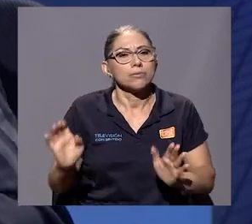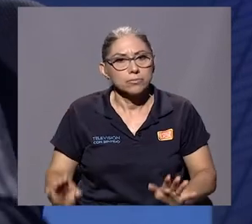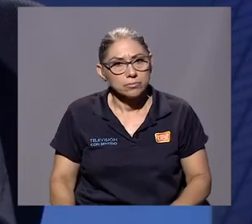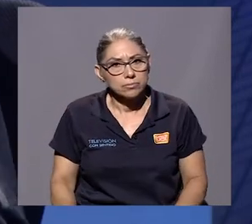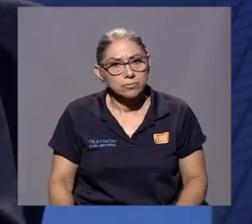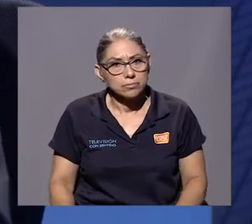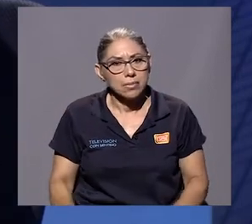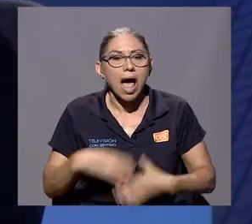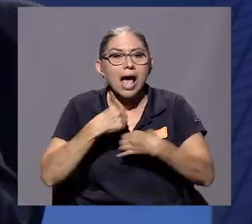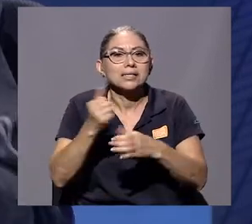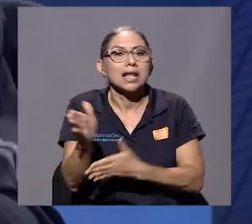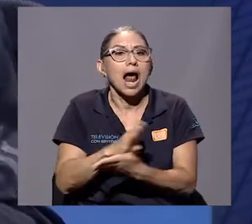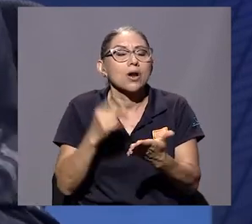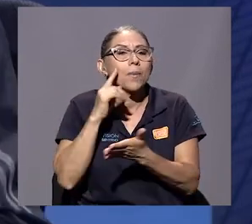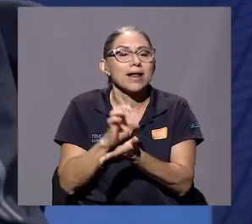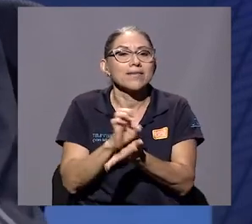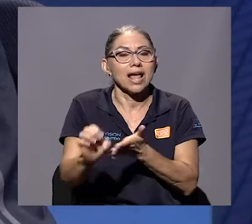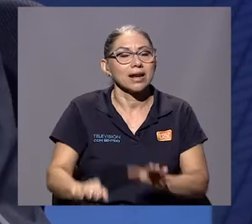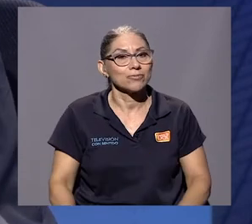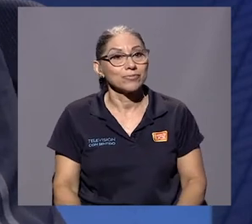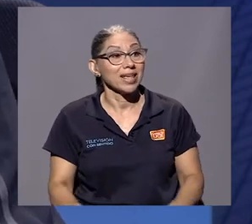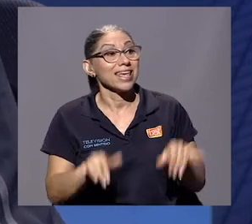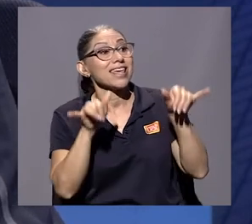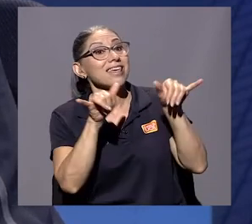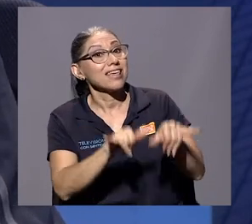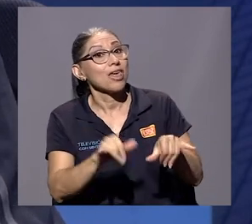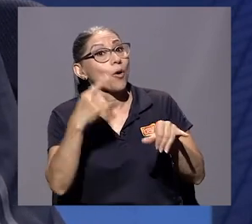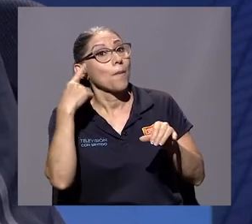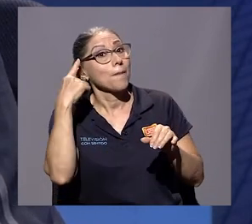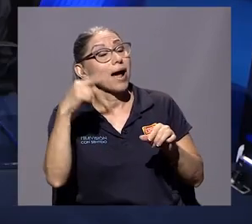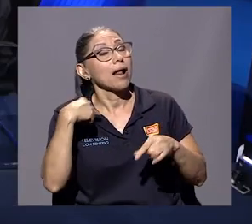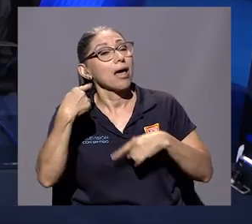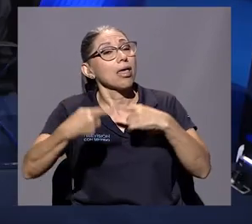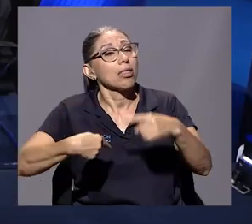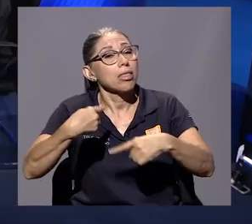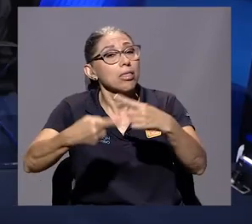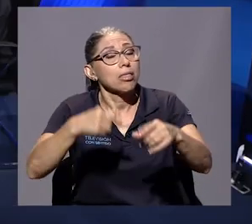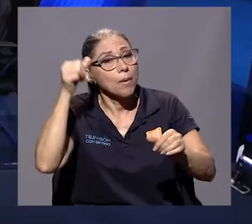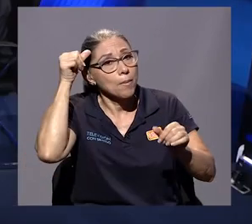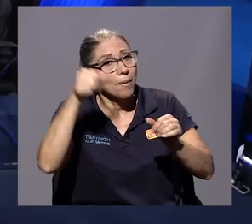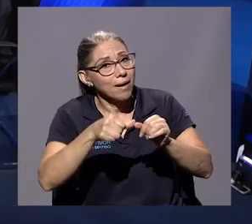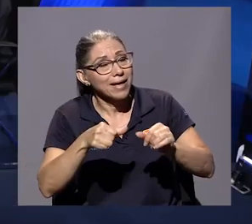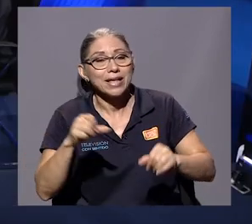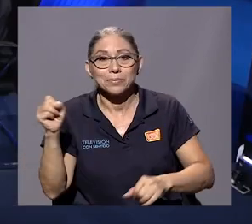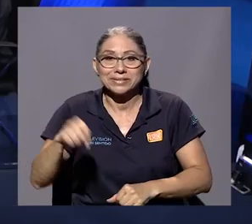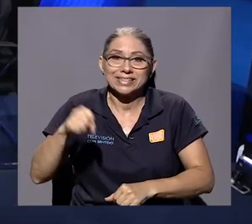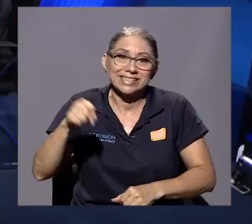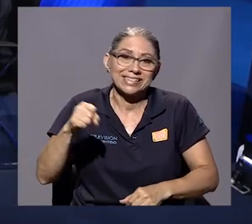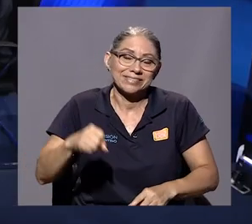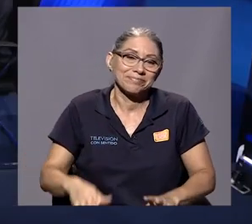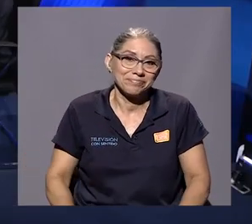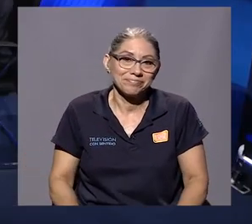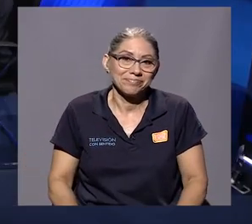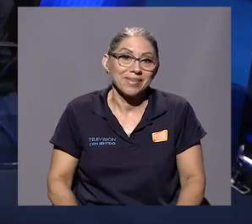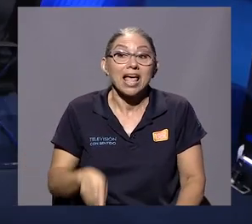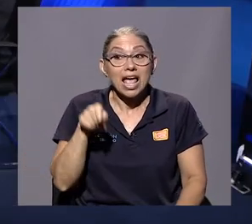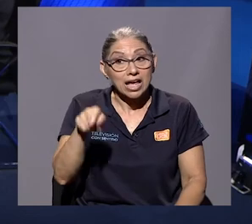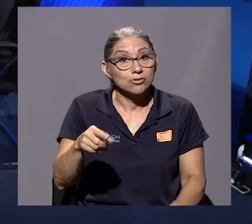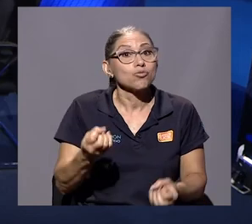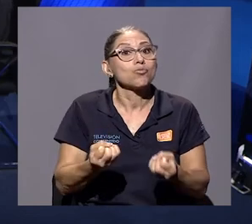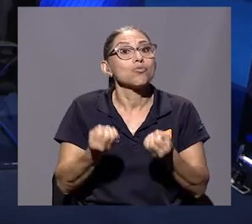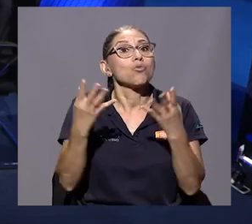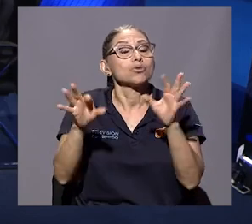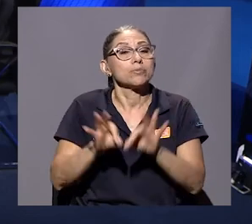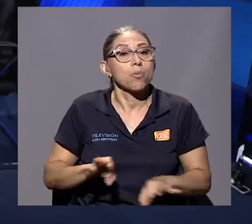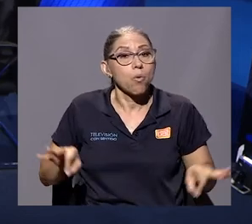evitarlo, digamos, hacer algo para evitarlo. Y quedó para la posteridad de eso, don Sergio, además, por siempre. Pues sí, sí, sí, se convirtió en una cosa que